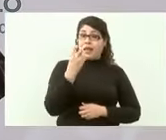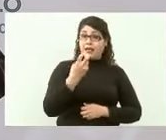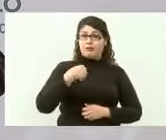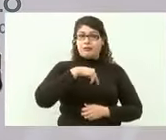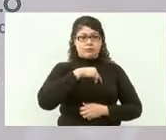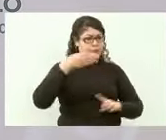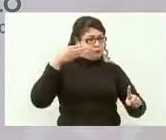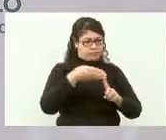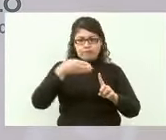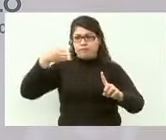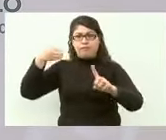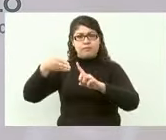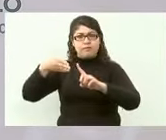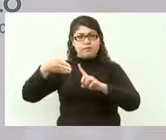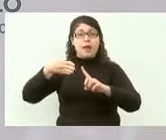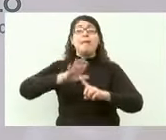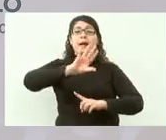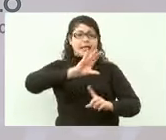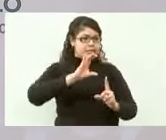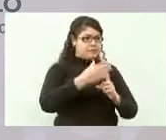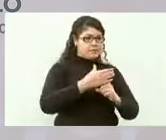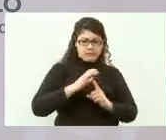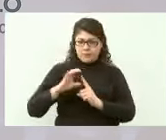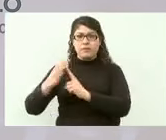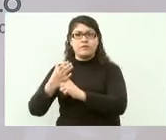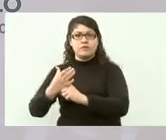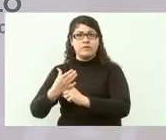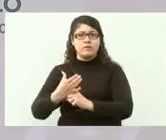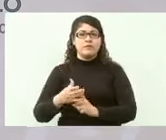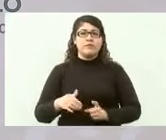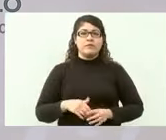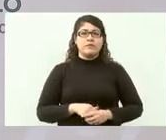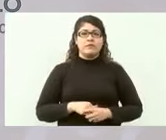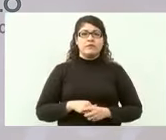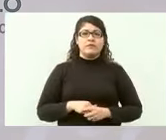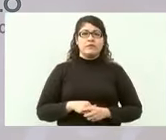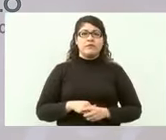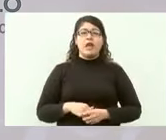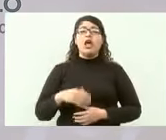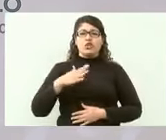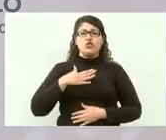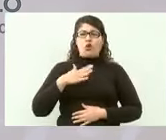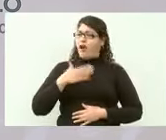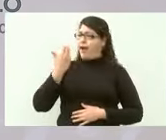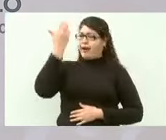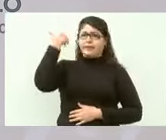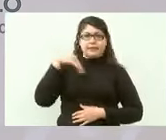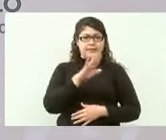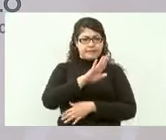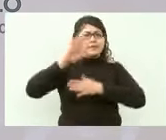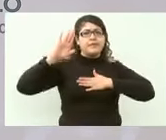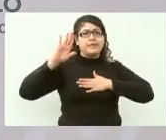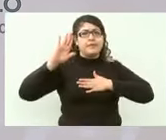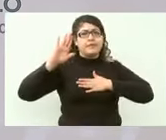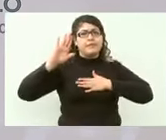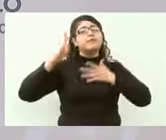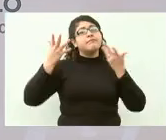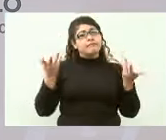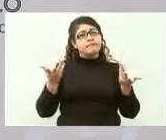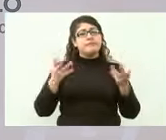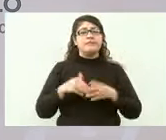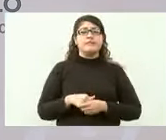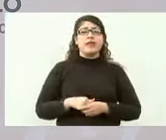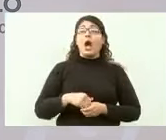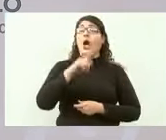de que yo pueda cumplir el compromiso que tengo de que no aumenten los precios de la